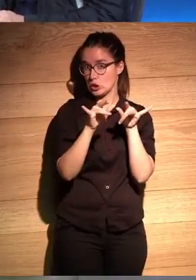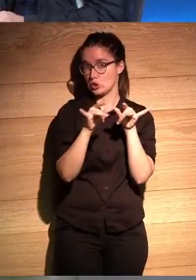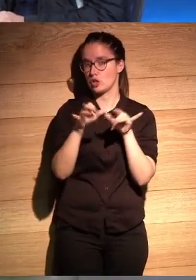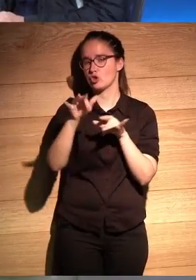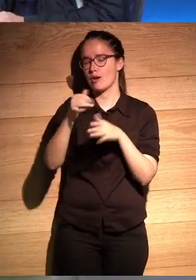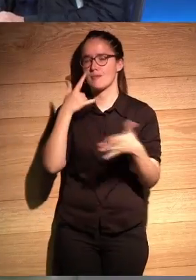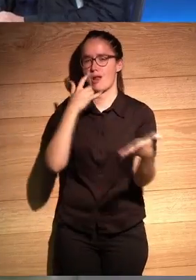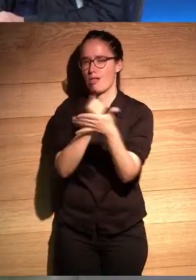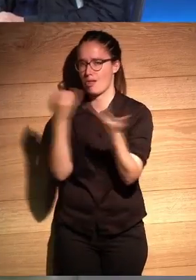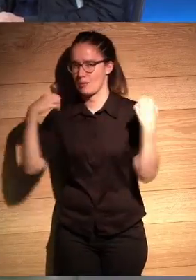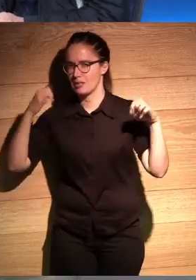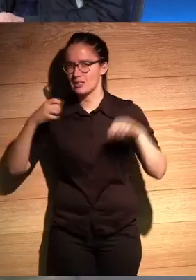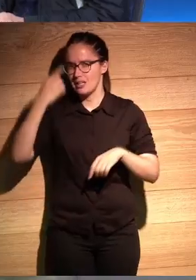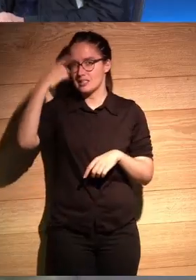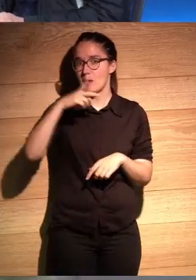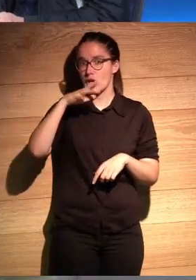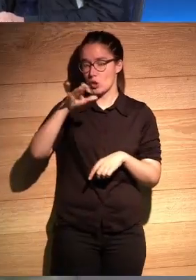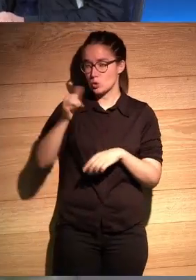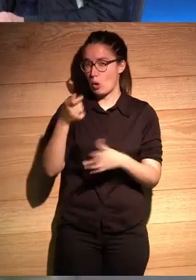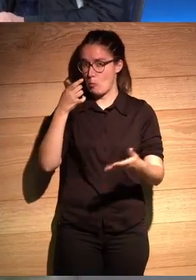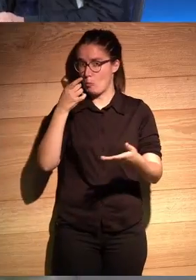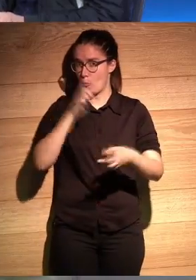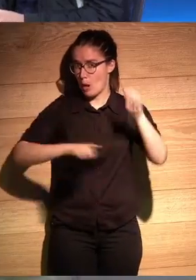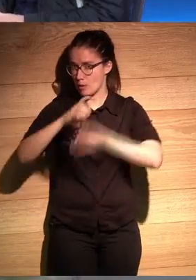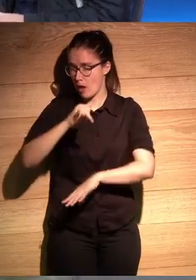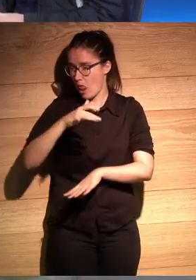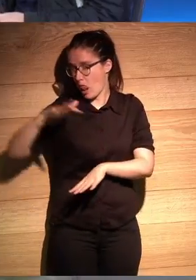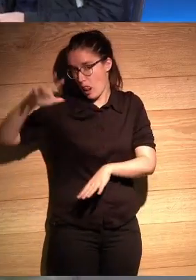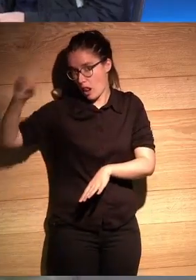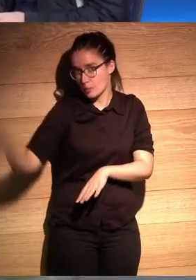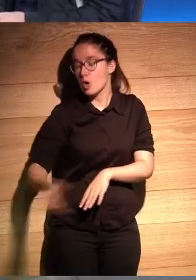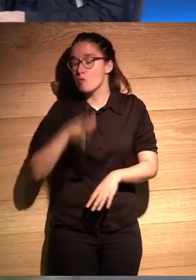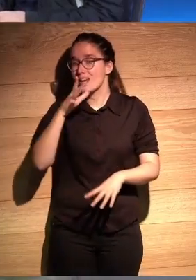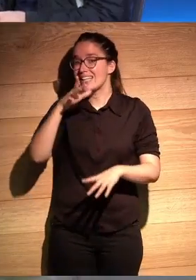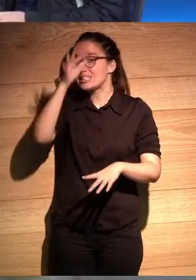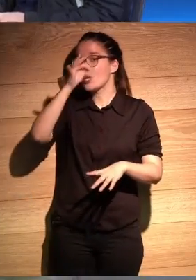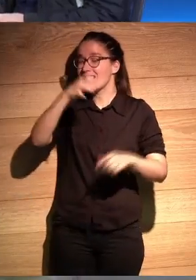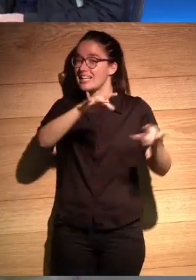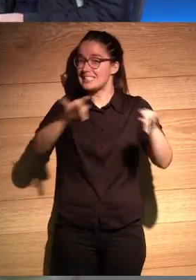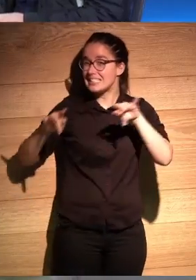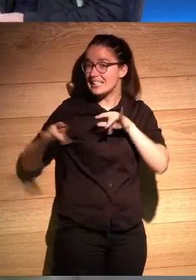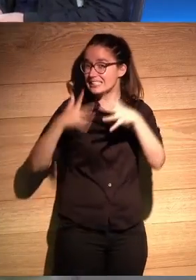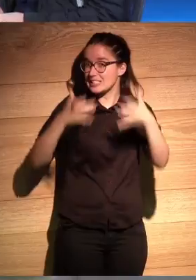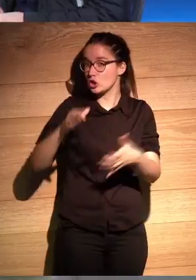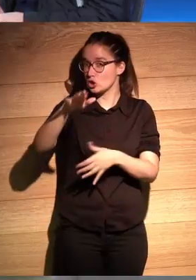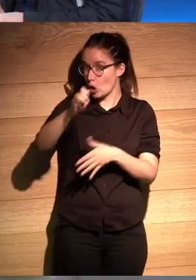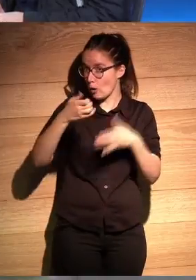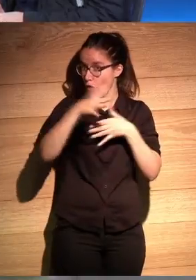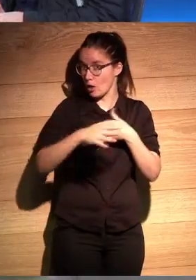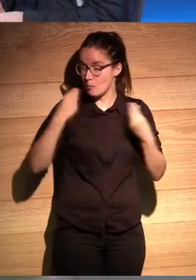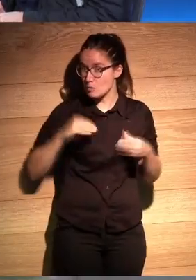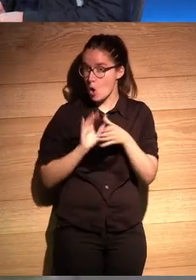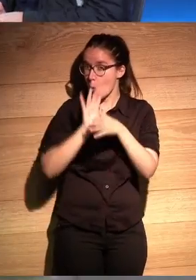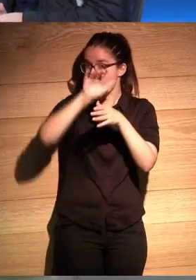entrenamientos ya sabéis Houston tenemos un problema bla bla bla porque en teoría esa parte del desierto de Sonora el